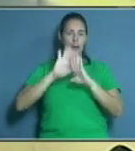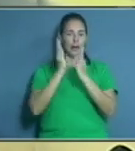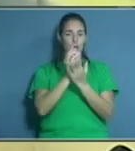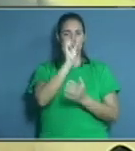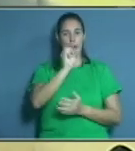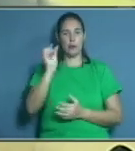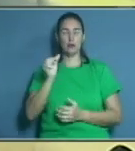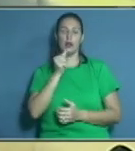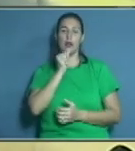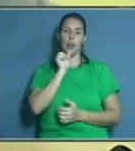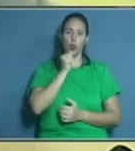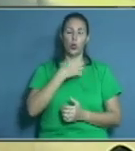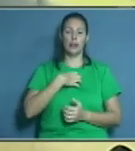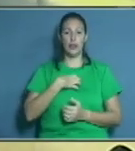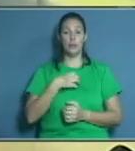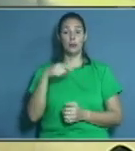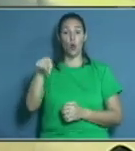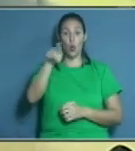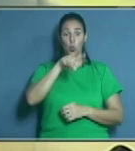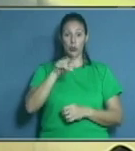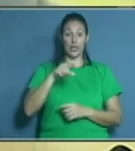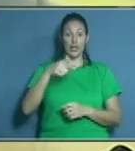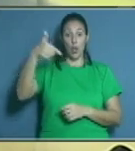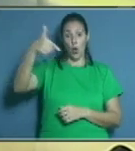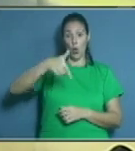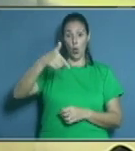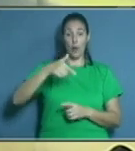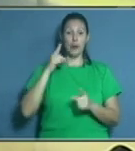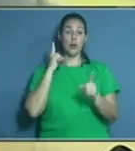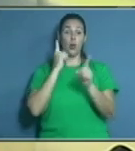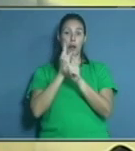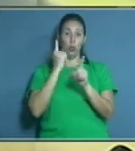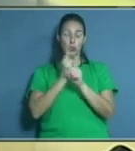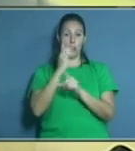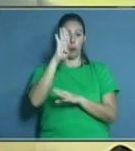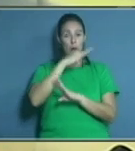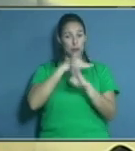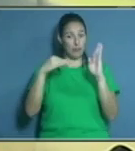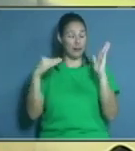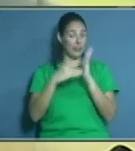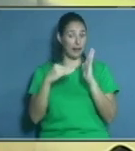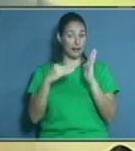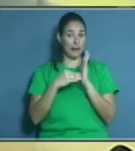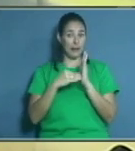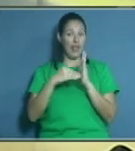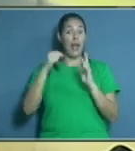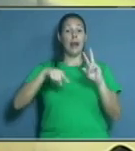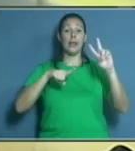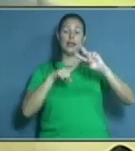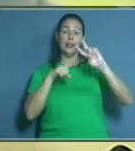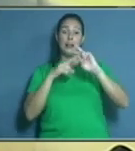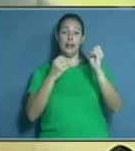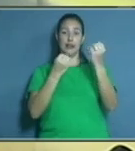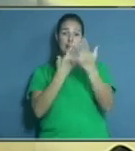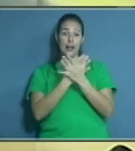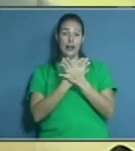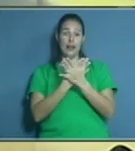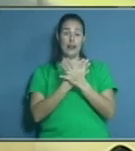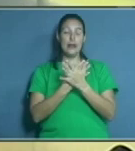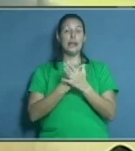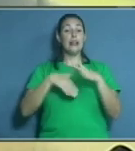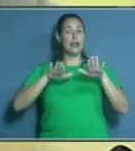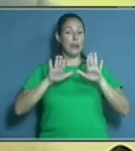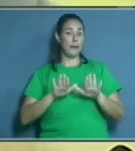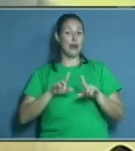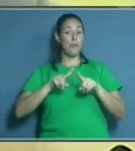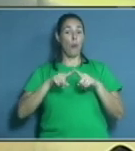iencia. Y usted ya sabe, el próximo jueves, exactamente el jueves a las 4 y 30 de la tarde por la señal de Telecristal, aquí les estaremos esperando